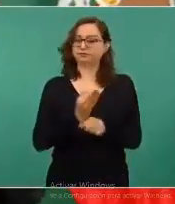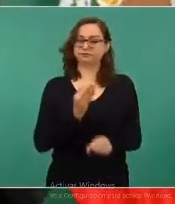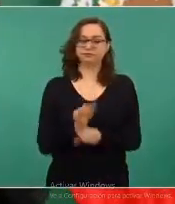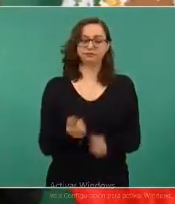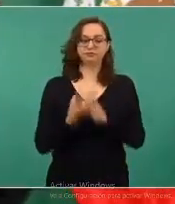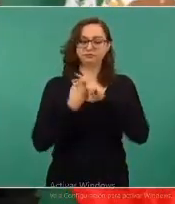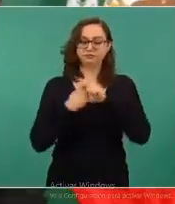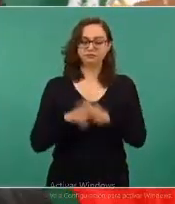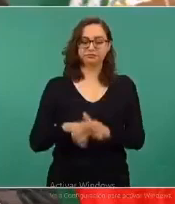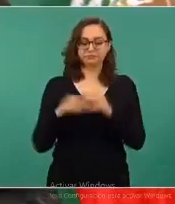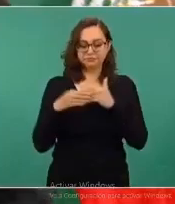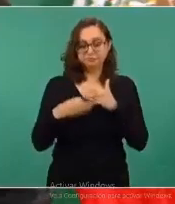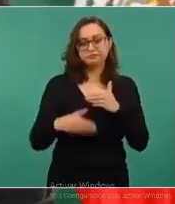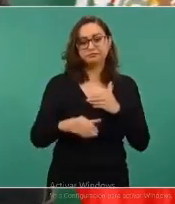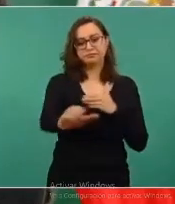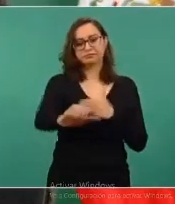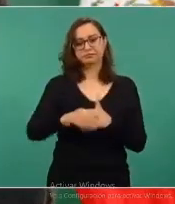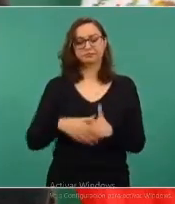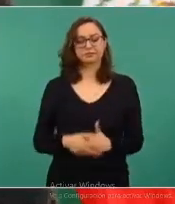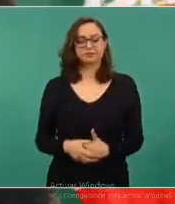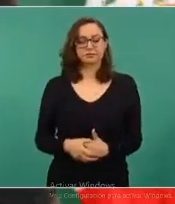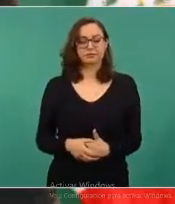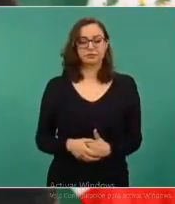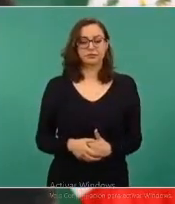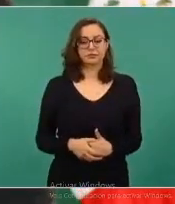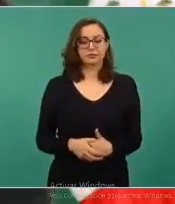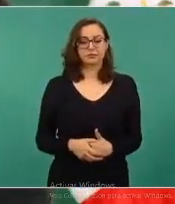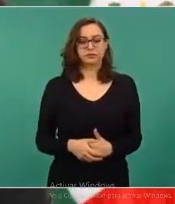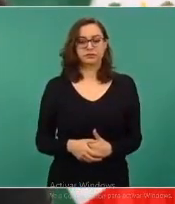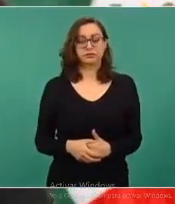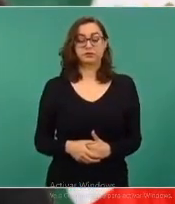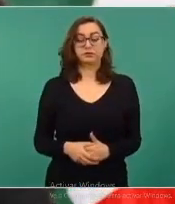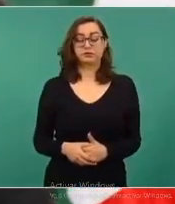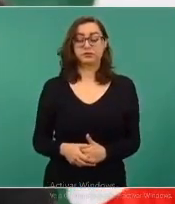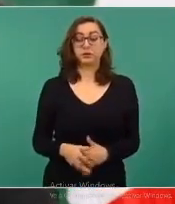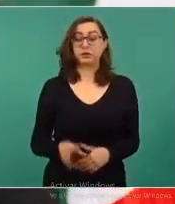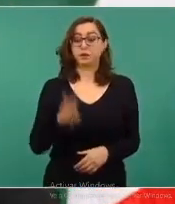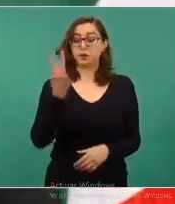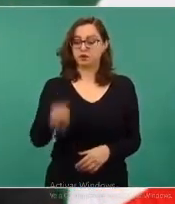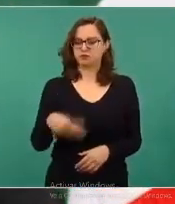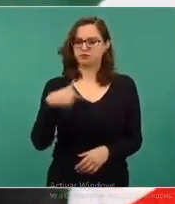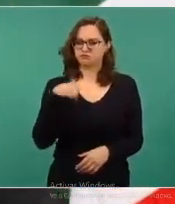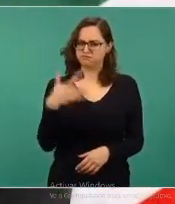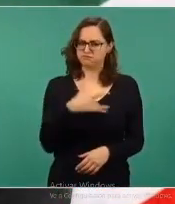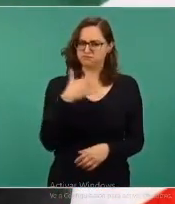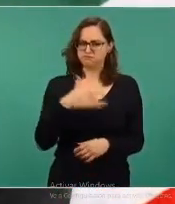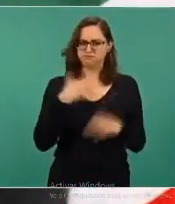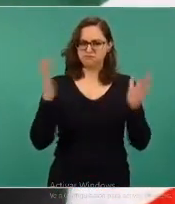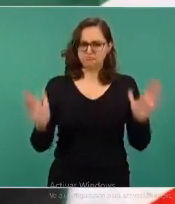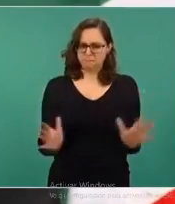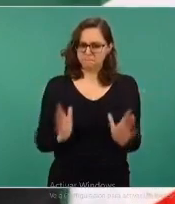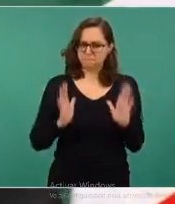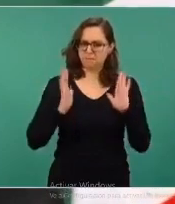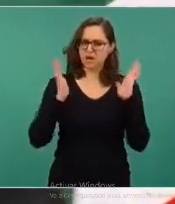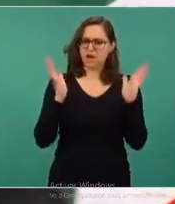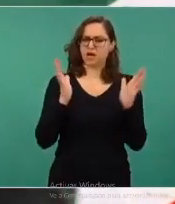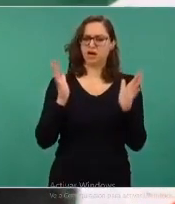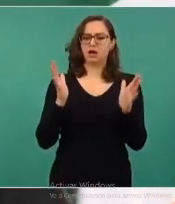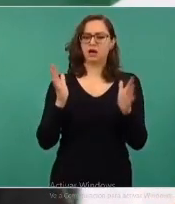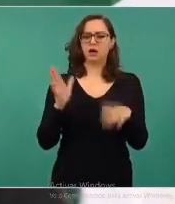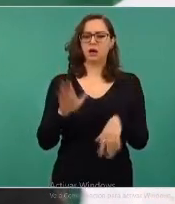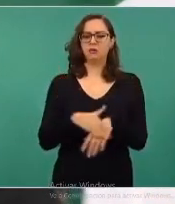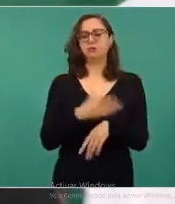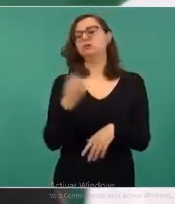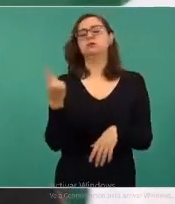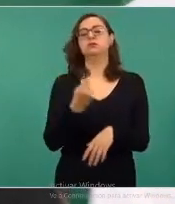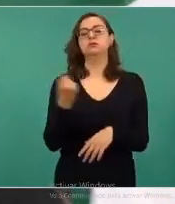Yo hasta me llamó la atención porque me enteré por los